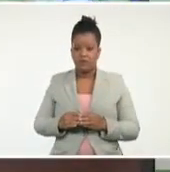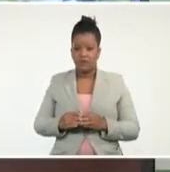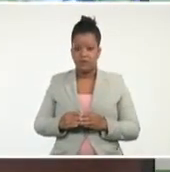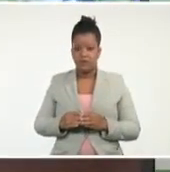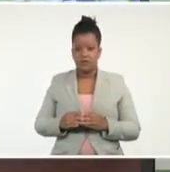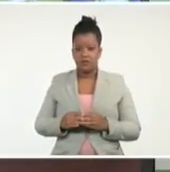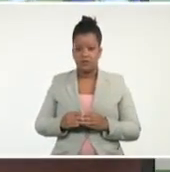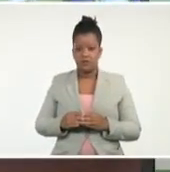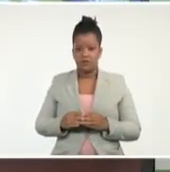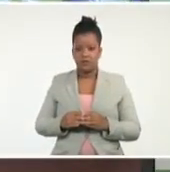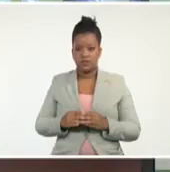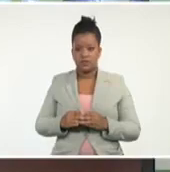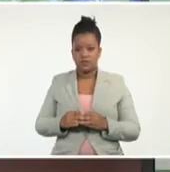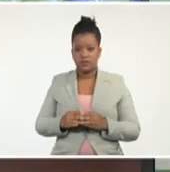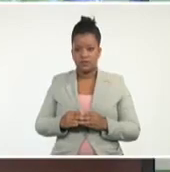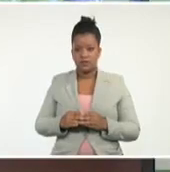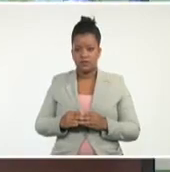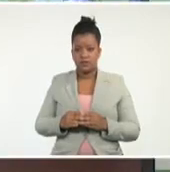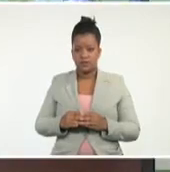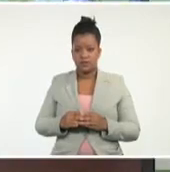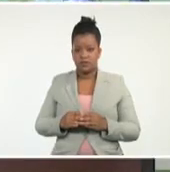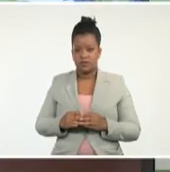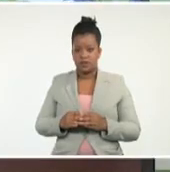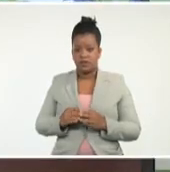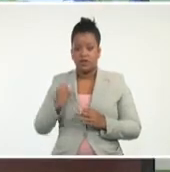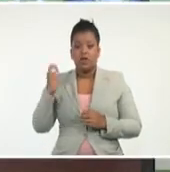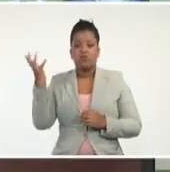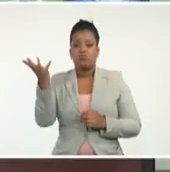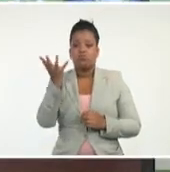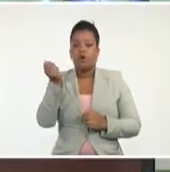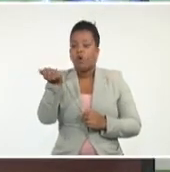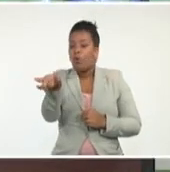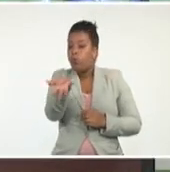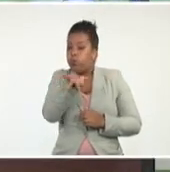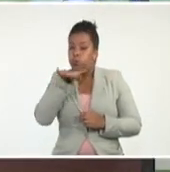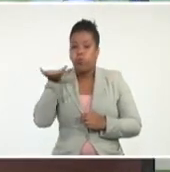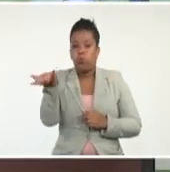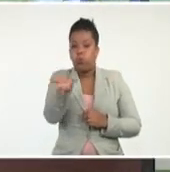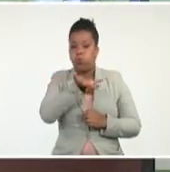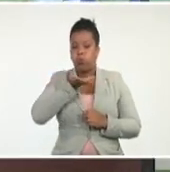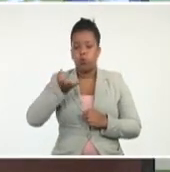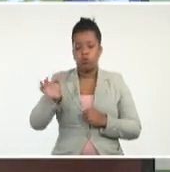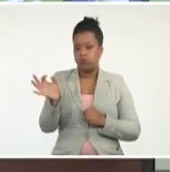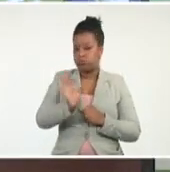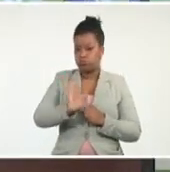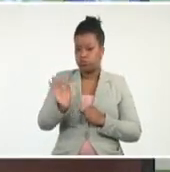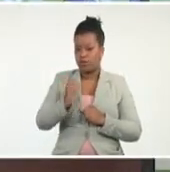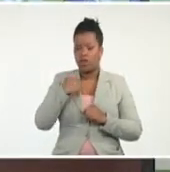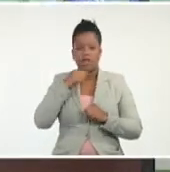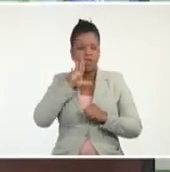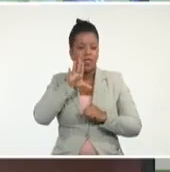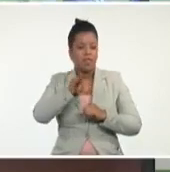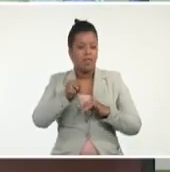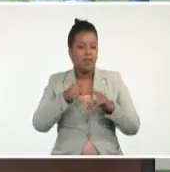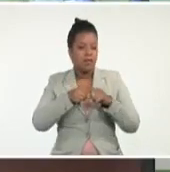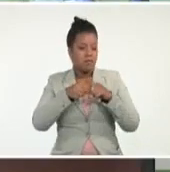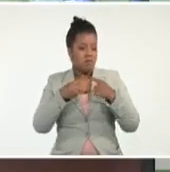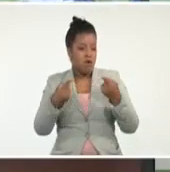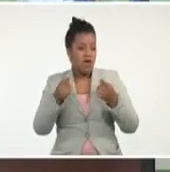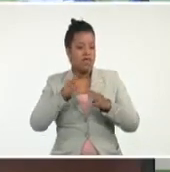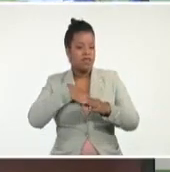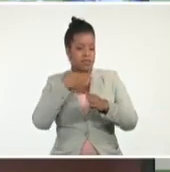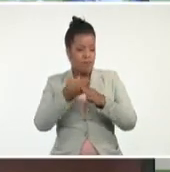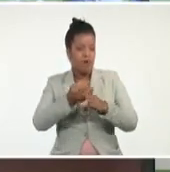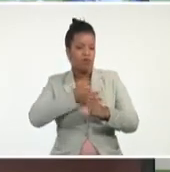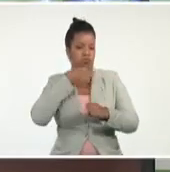esta tormenta. Tampoco ahí están los vientos fuertes. Les digo esto y después voy a entrar en otro comentario